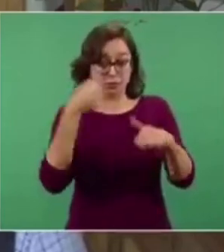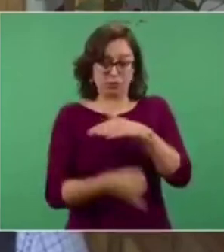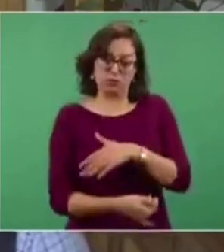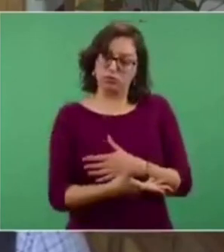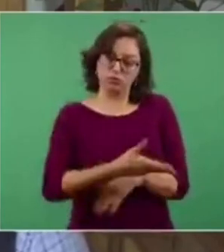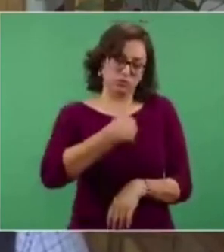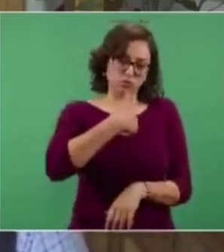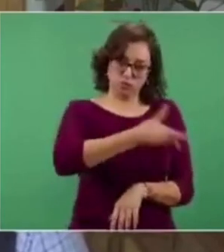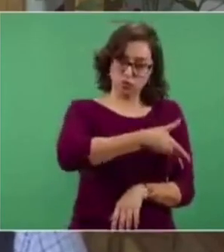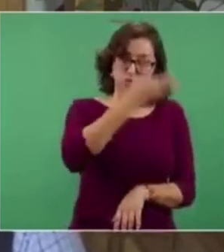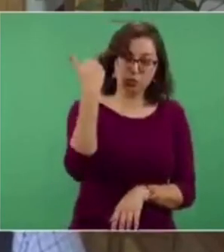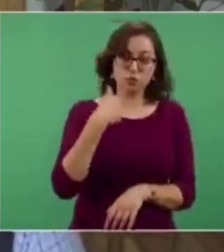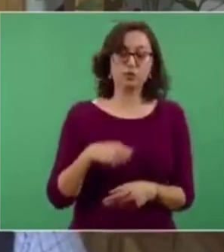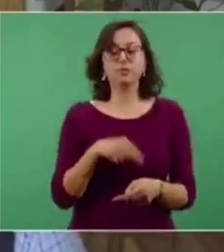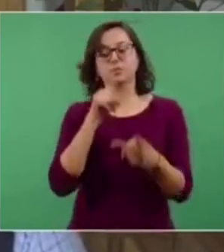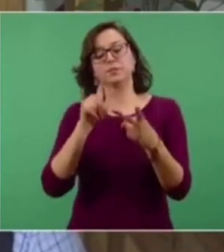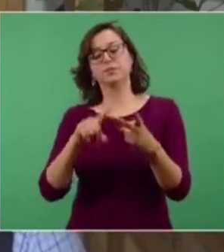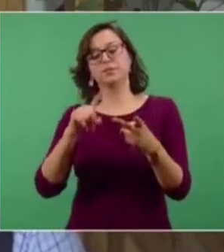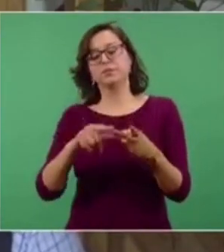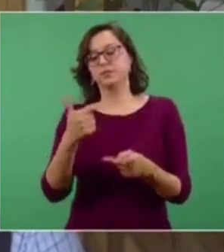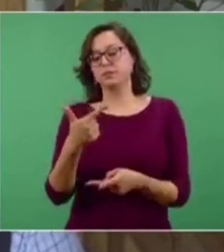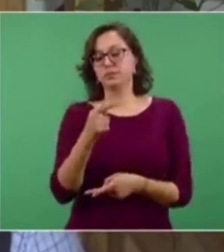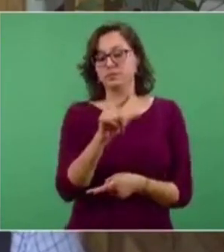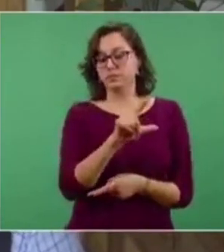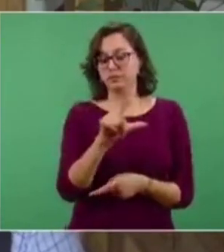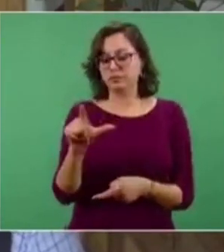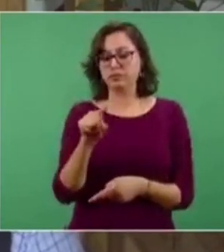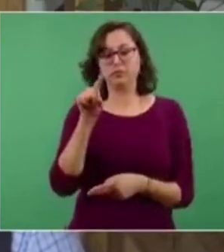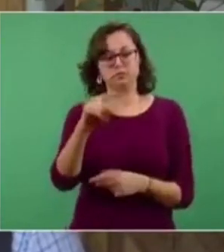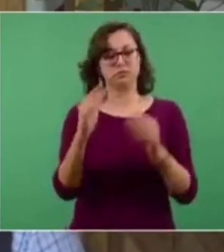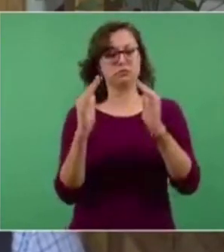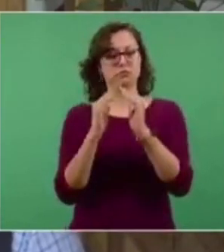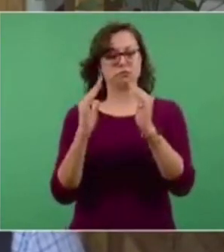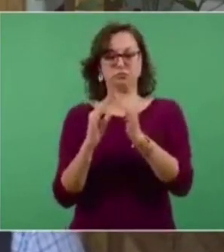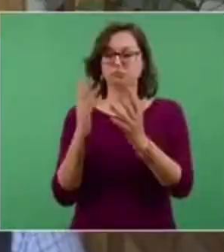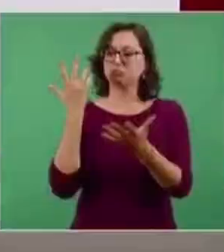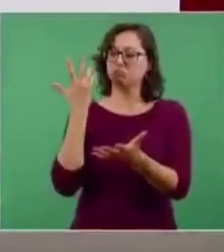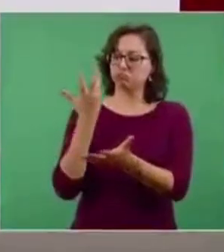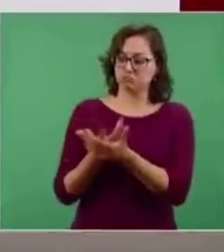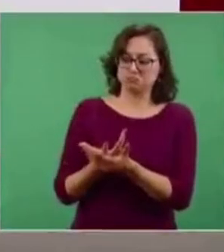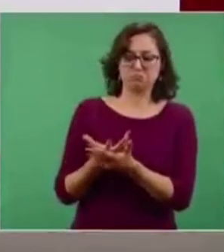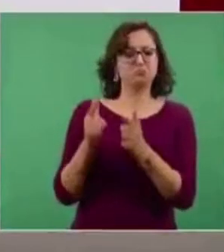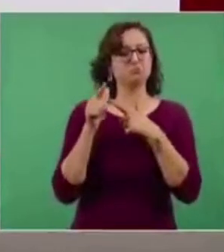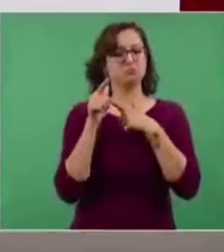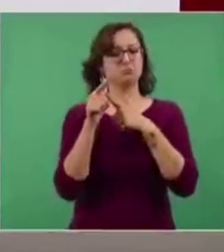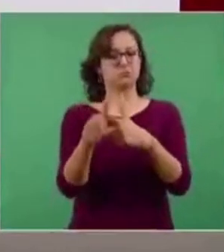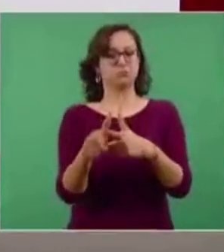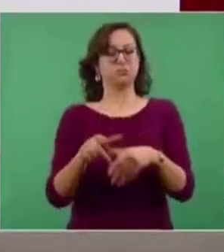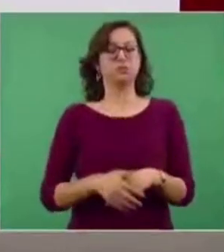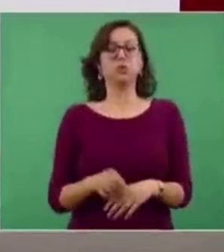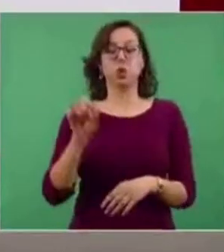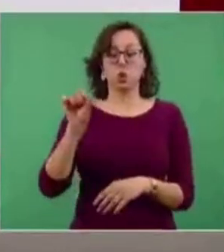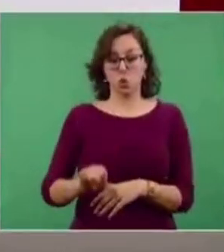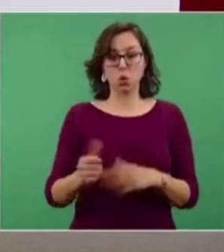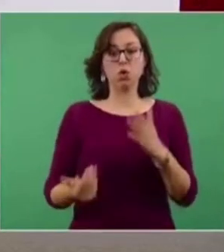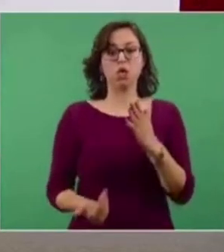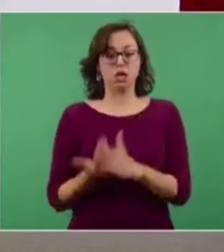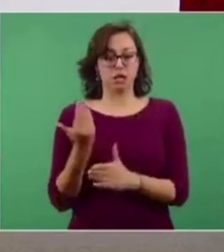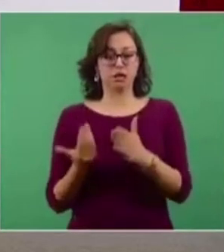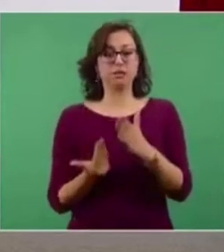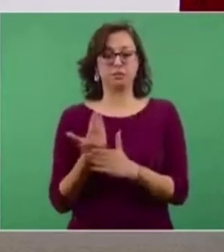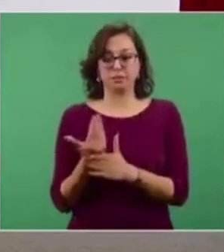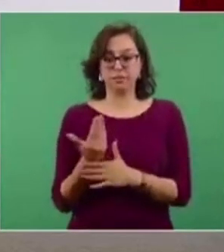El doctor Hugo López-Gatell continúa llevando a cabo reposo domiciliario. El día de hoy en la mañana tuvo una